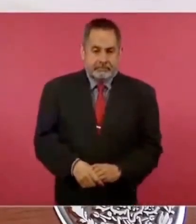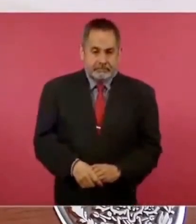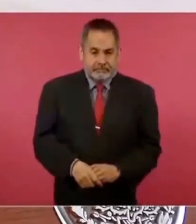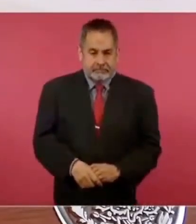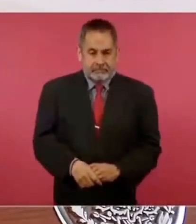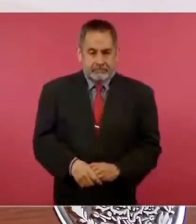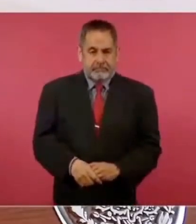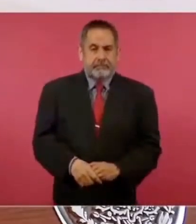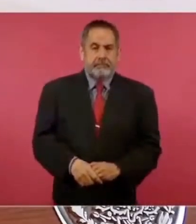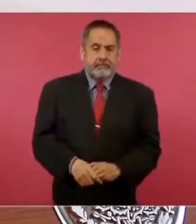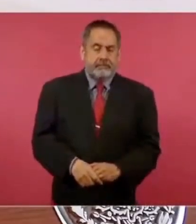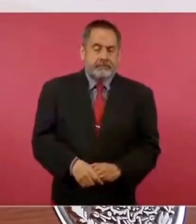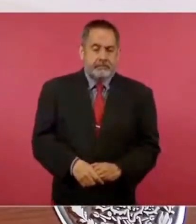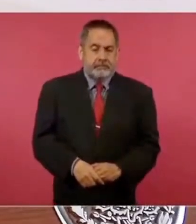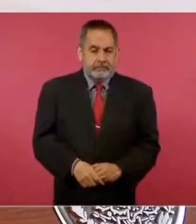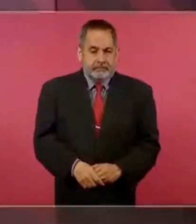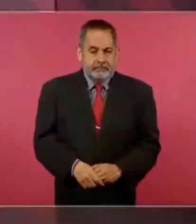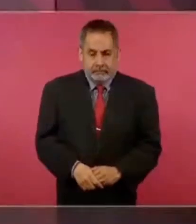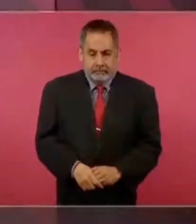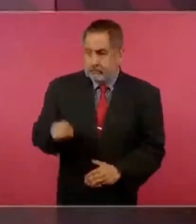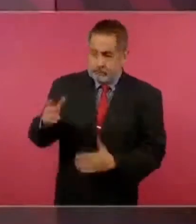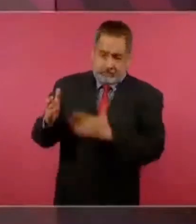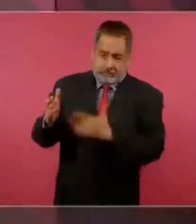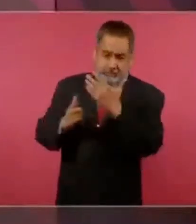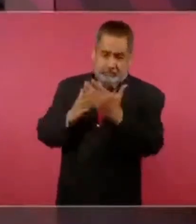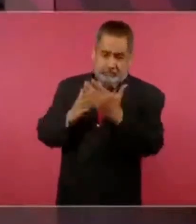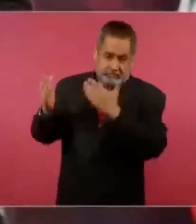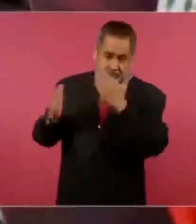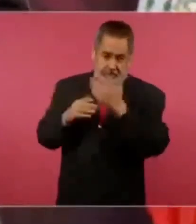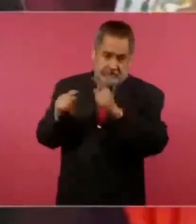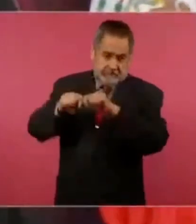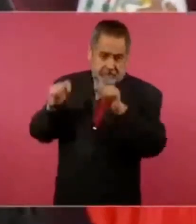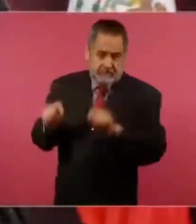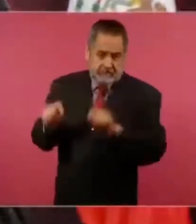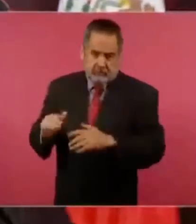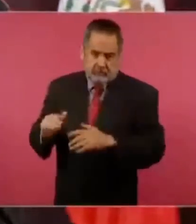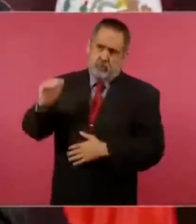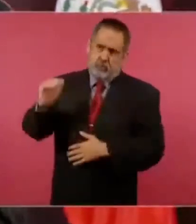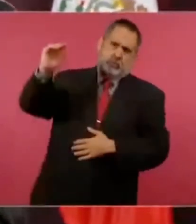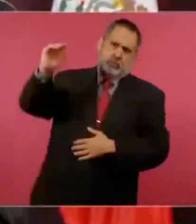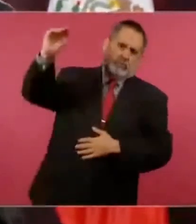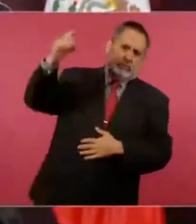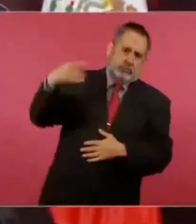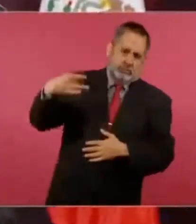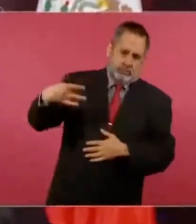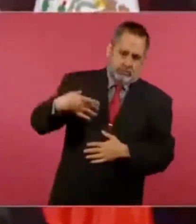Académicamente tiene más nivel que yo,